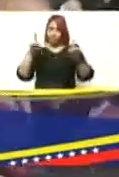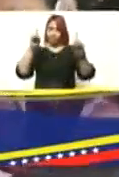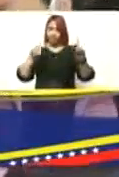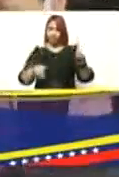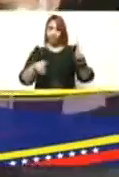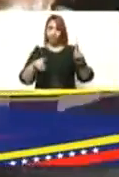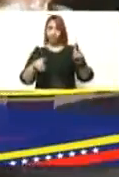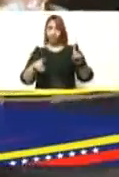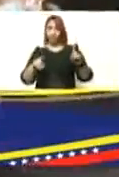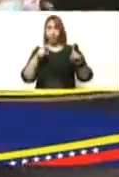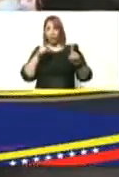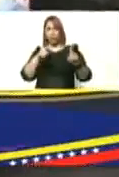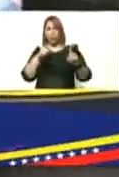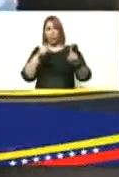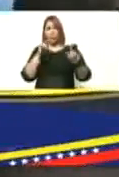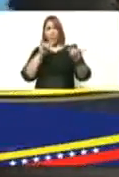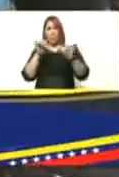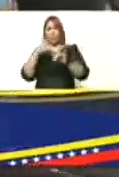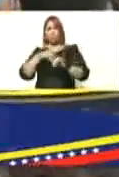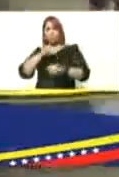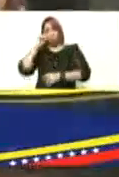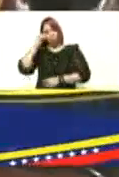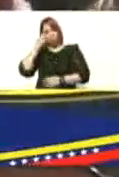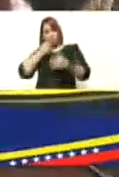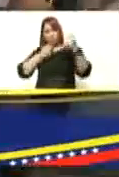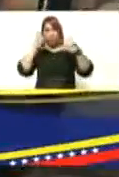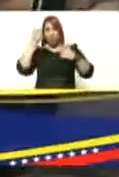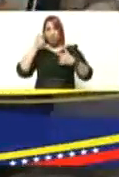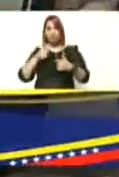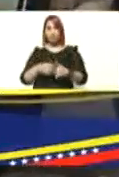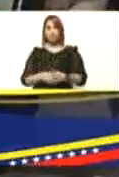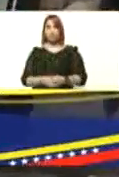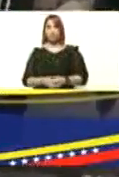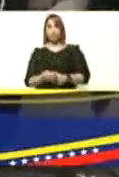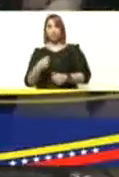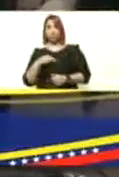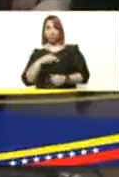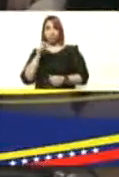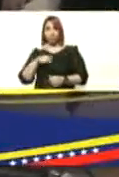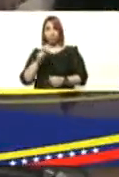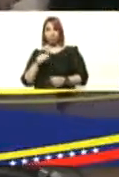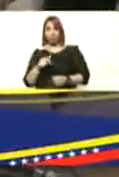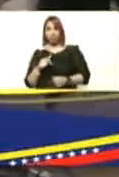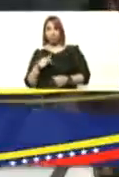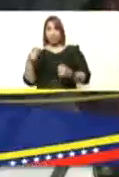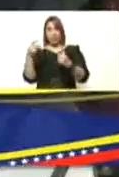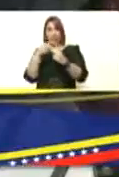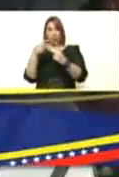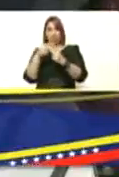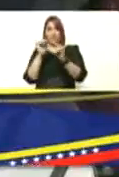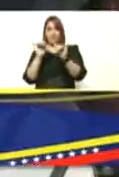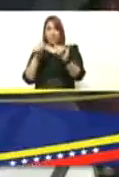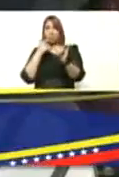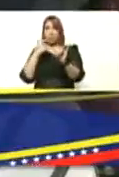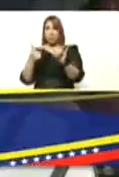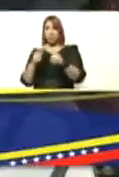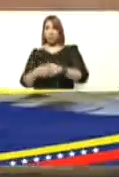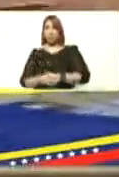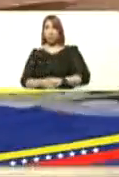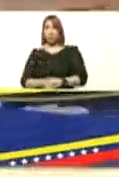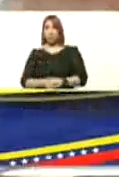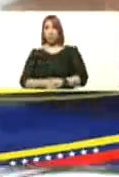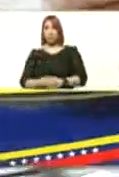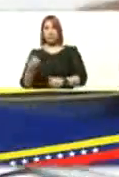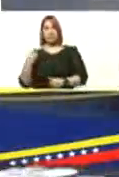usted allí nosotros aquí recordamos mucho nuestro comandante Hugo Chávez y bueno aquí estamos en este hotel como usted lo ha dicho mi presidente